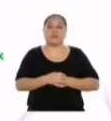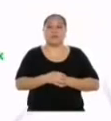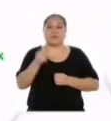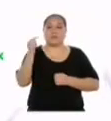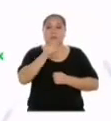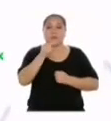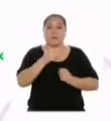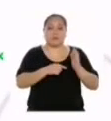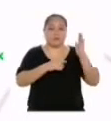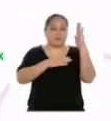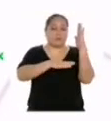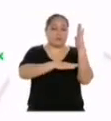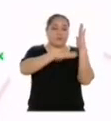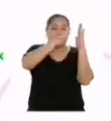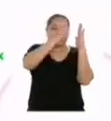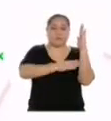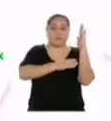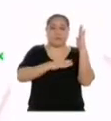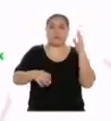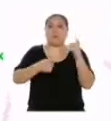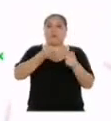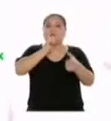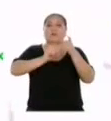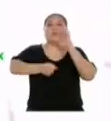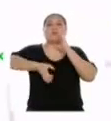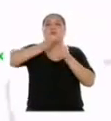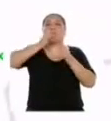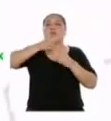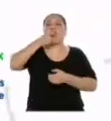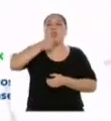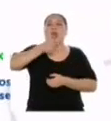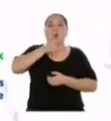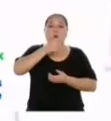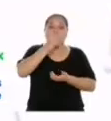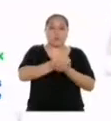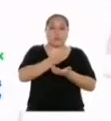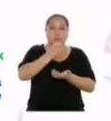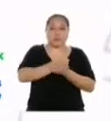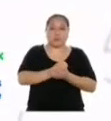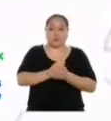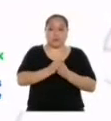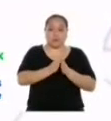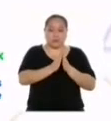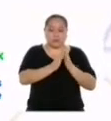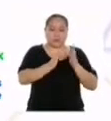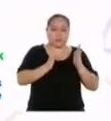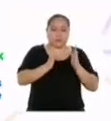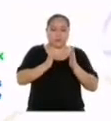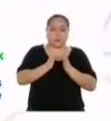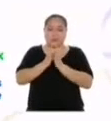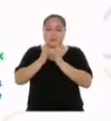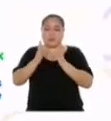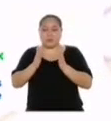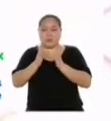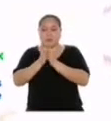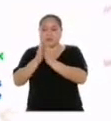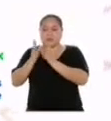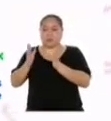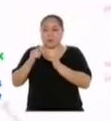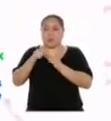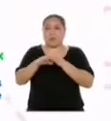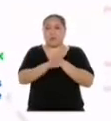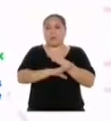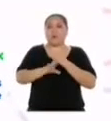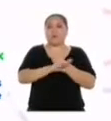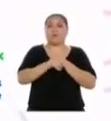Estos son las columnas de intervalos de consumo diario de agua. Pues ahí está representado el ancho de los intervalos, que es la medida de la base de las barras.